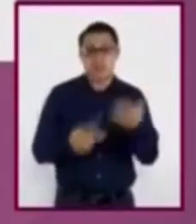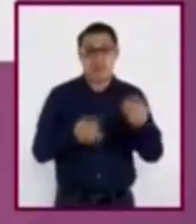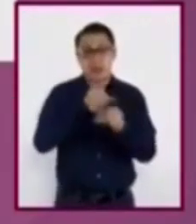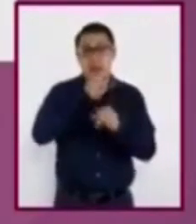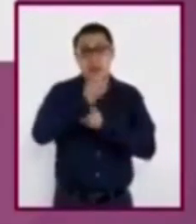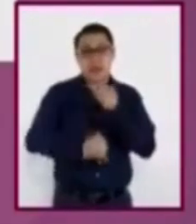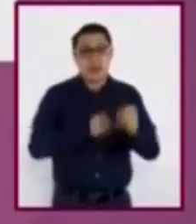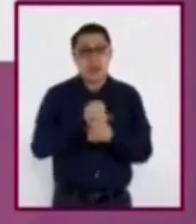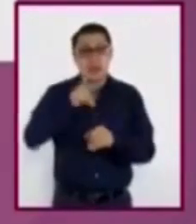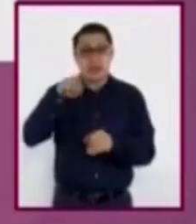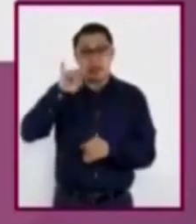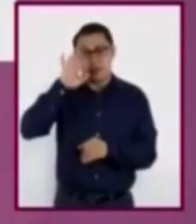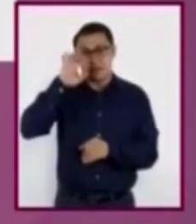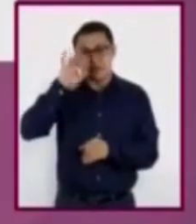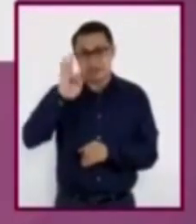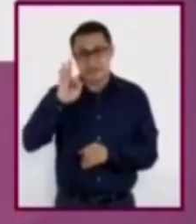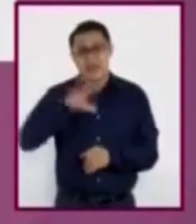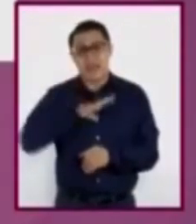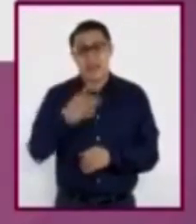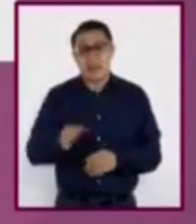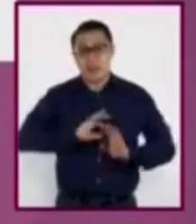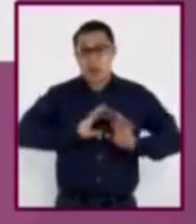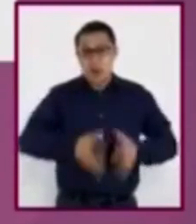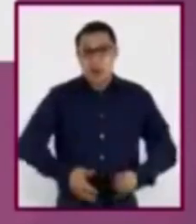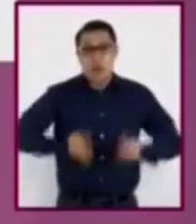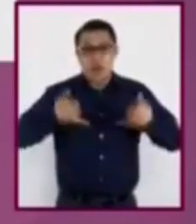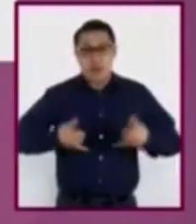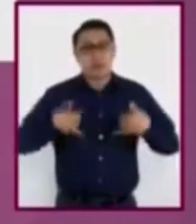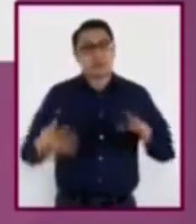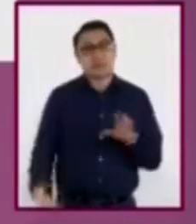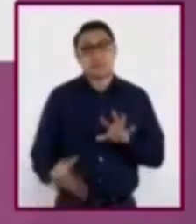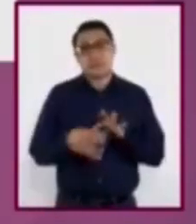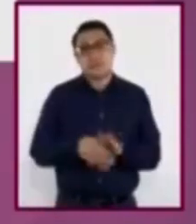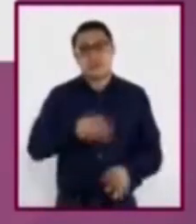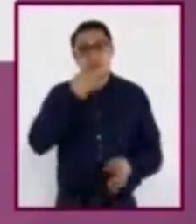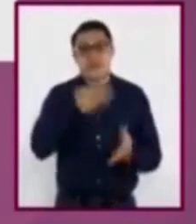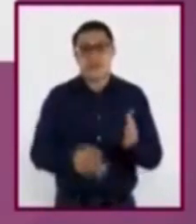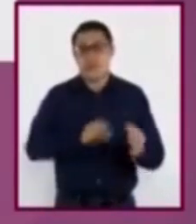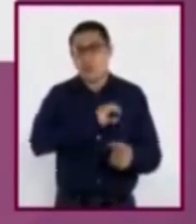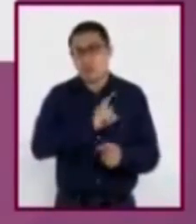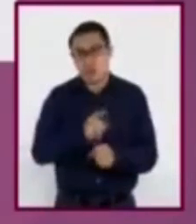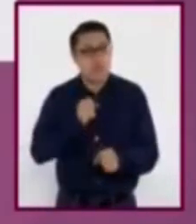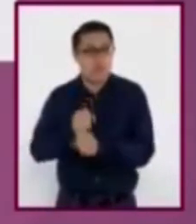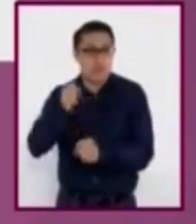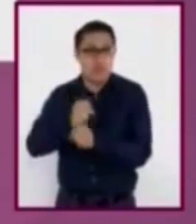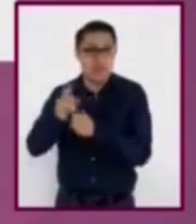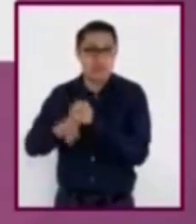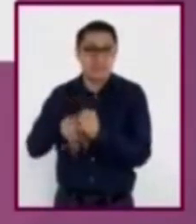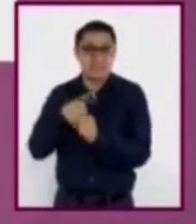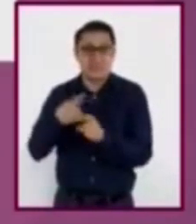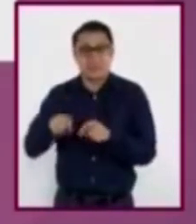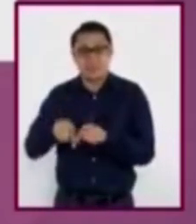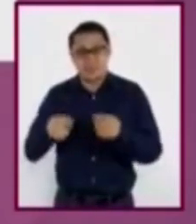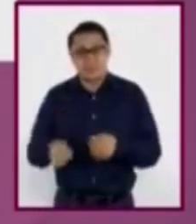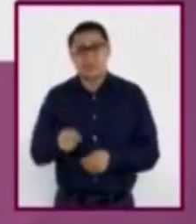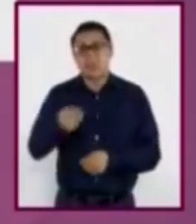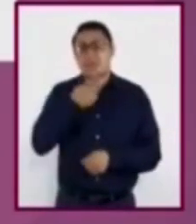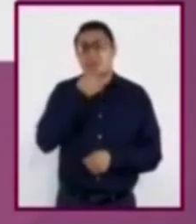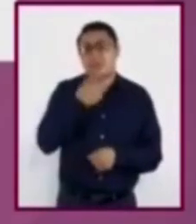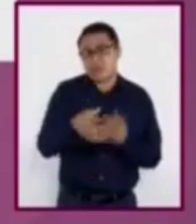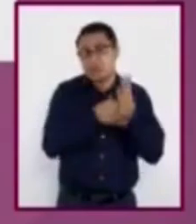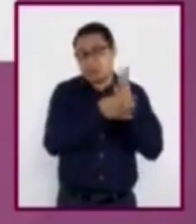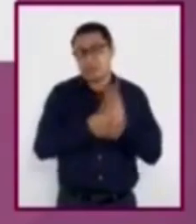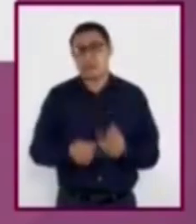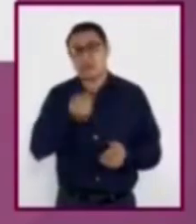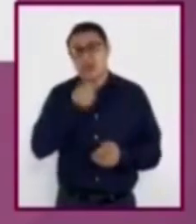El embarazo adolescente está ligado a la falta de oportunidades y la violencia sexual. Se afirma que las niñas que quedan embarazadas